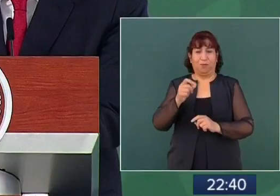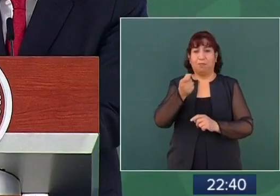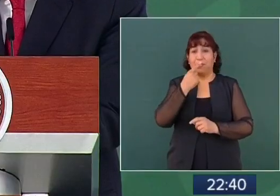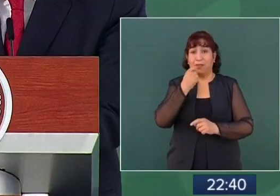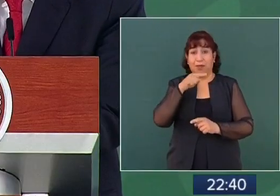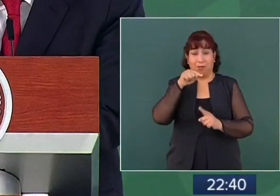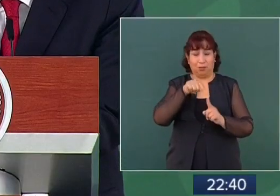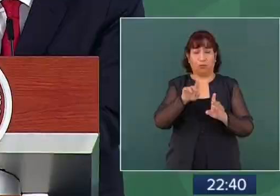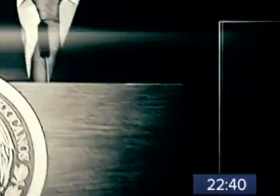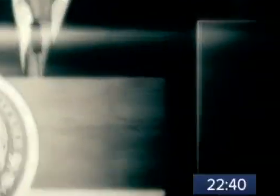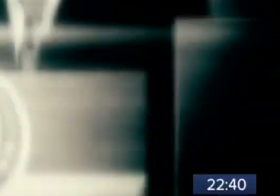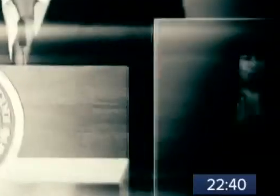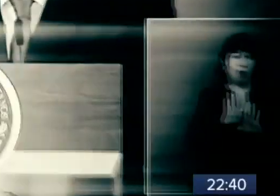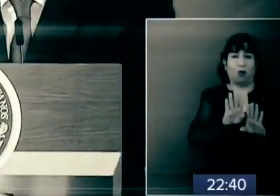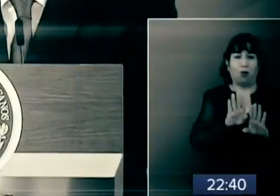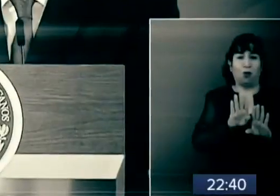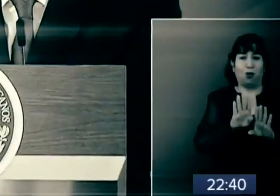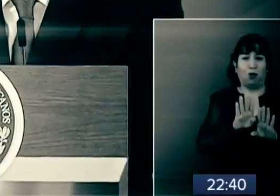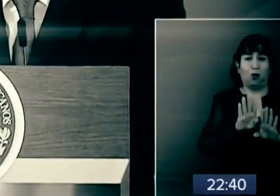medicamentos, como sucedía.